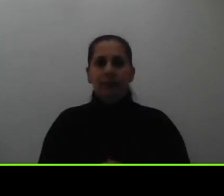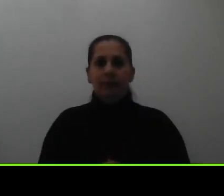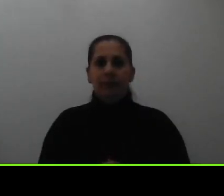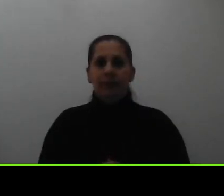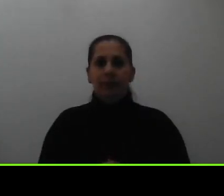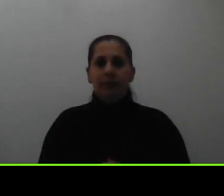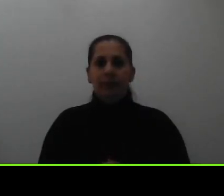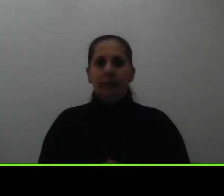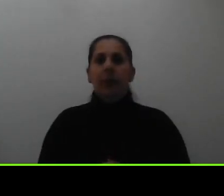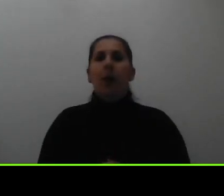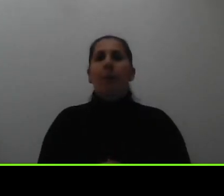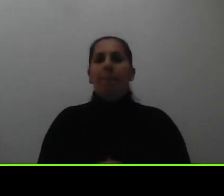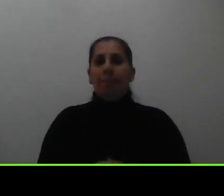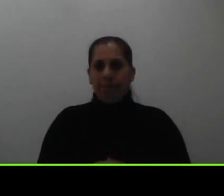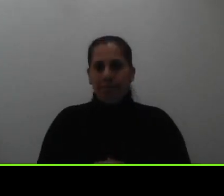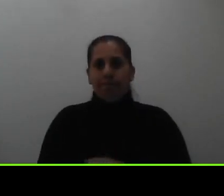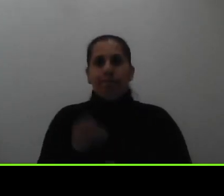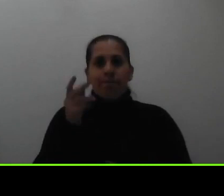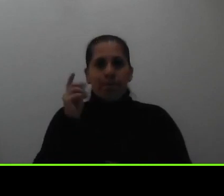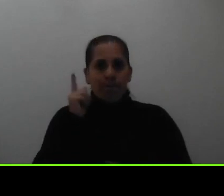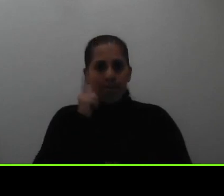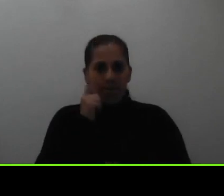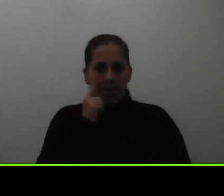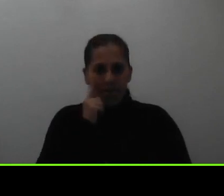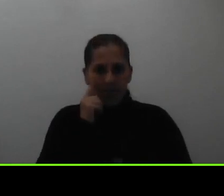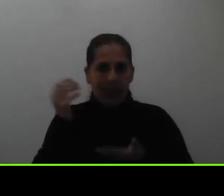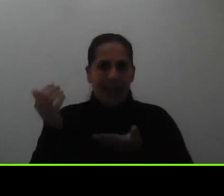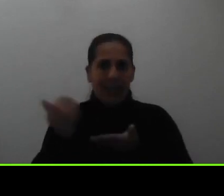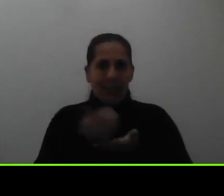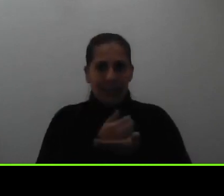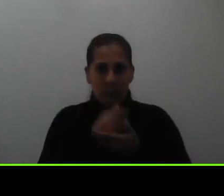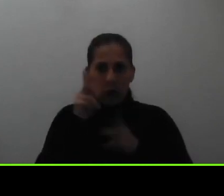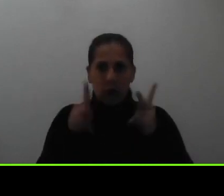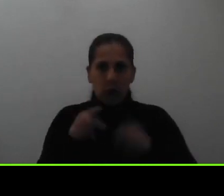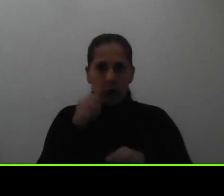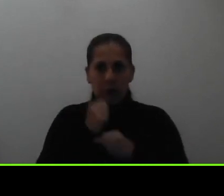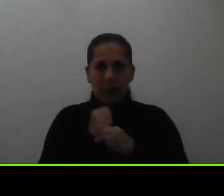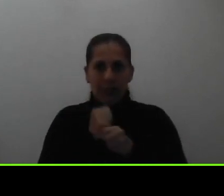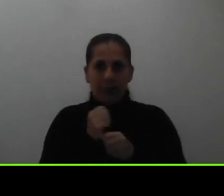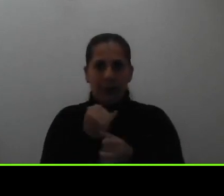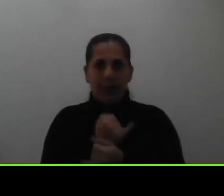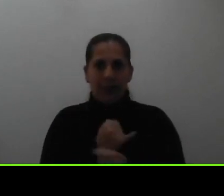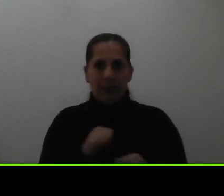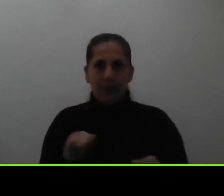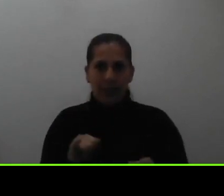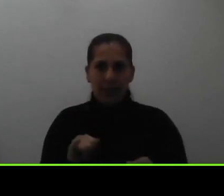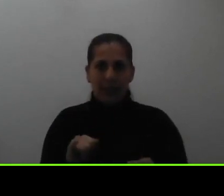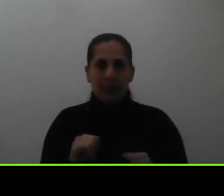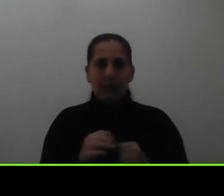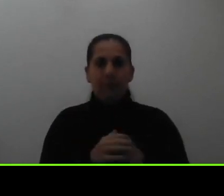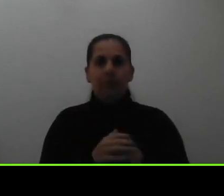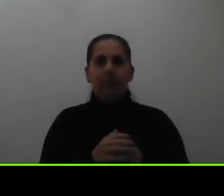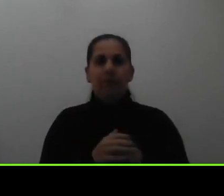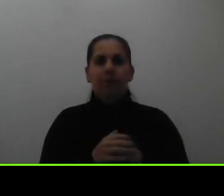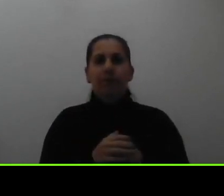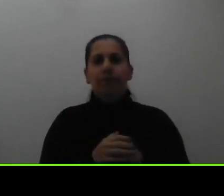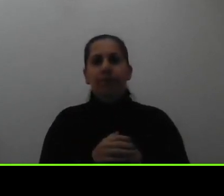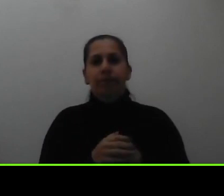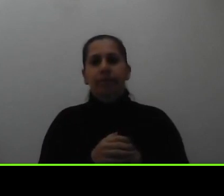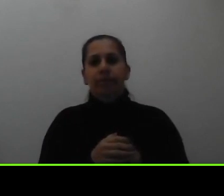vamos a ver con los ingresos de personas que trabajan de forma independiente hay como o podríamos hablar